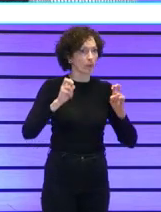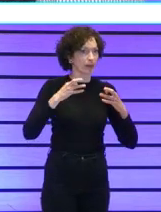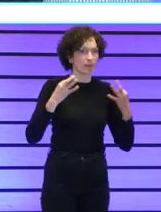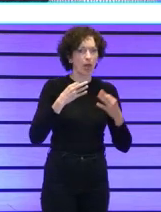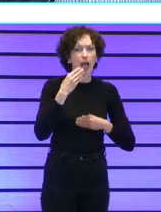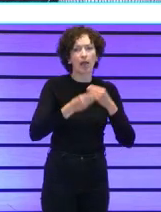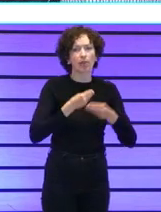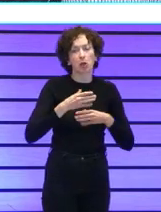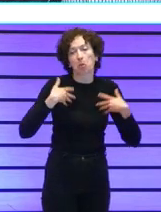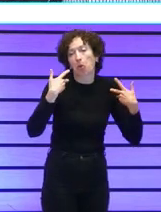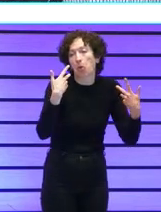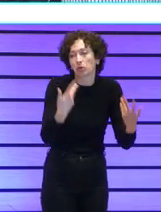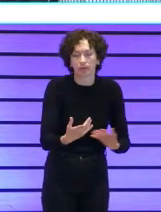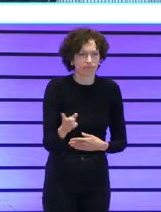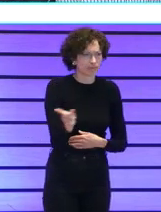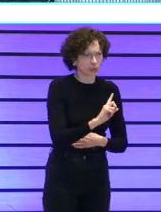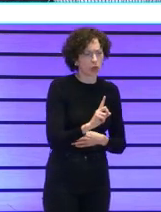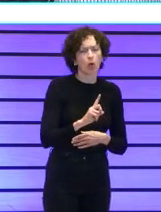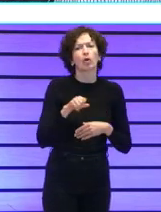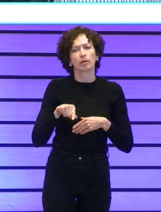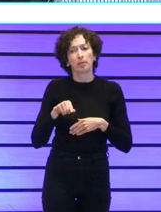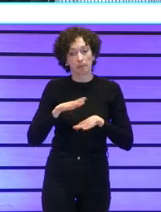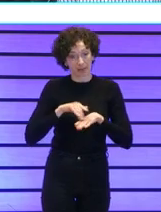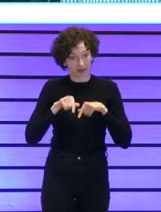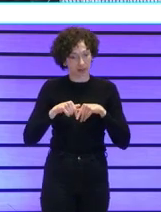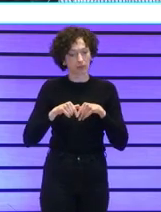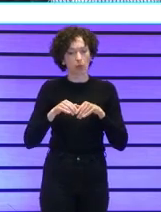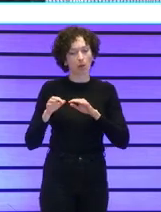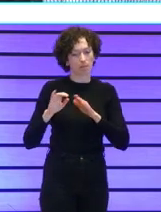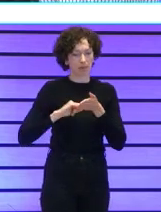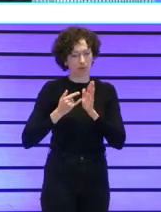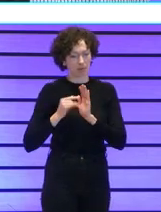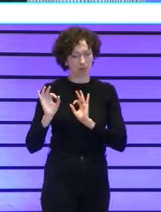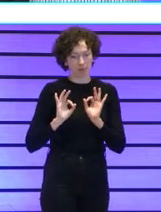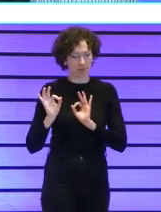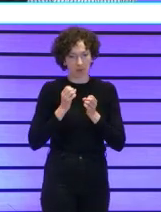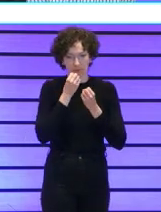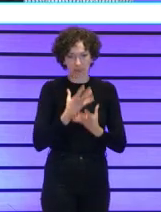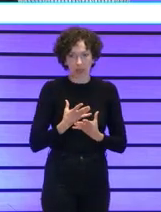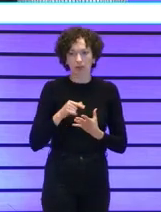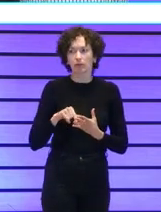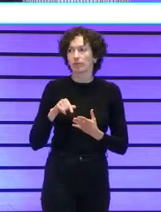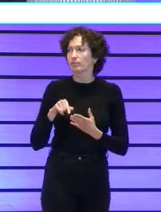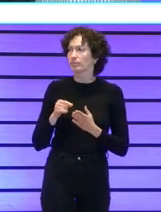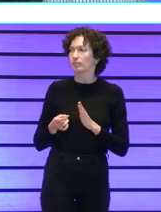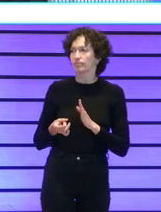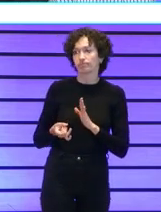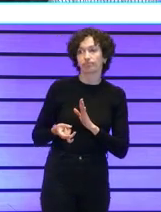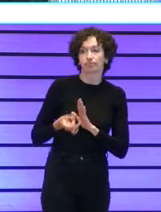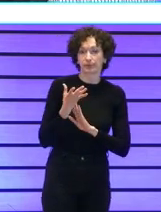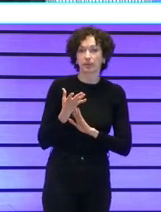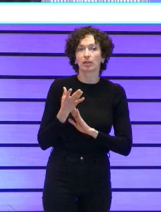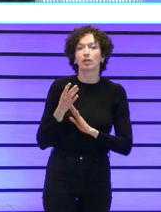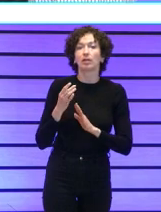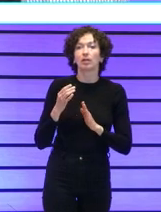según nos vaya saliendo hemos generado un sistema que bueno esto ya va un poco en el ámbito de los sellos que nos decían que está